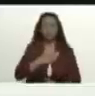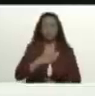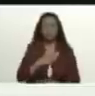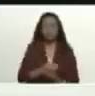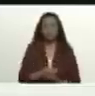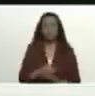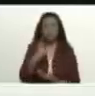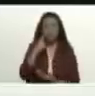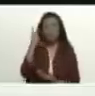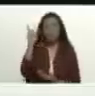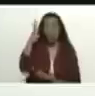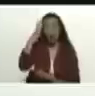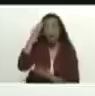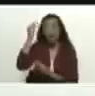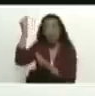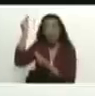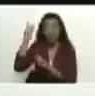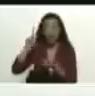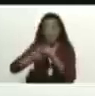soy un hombre de fe silita